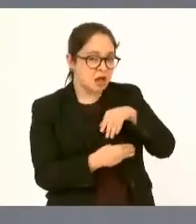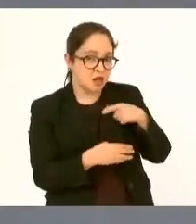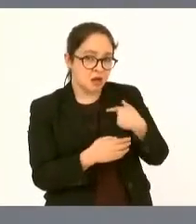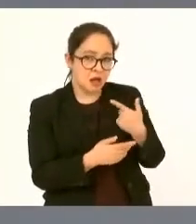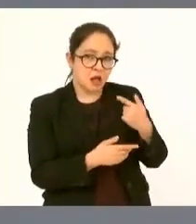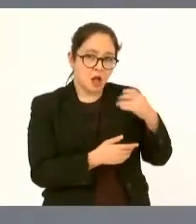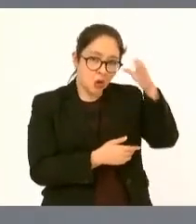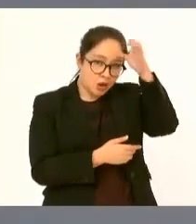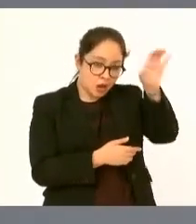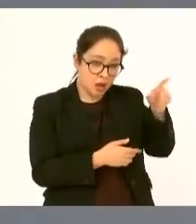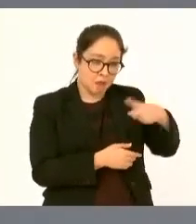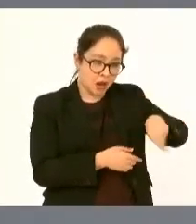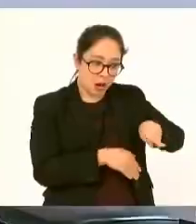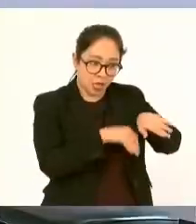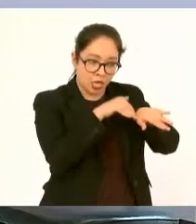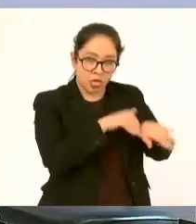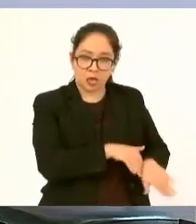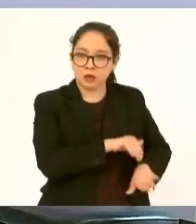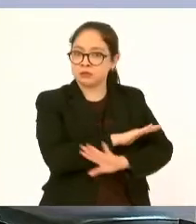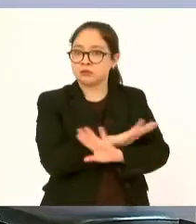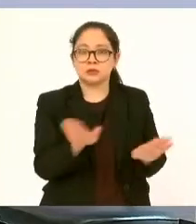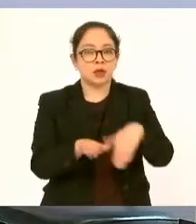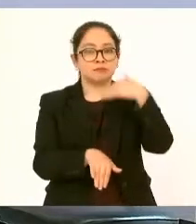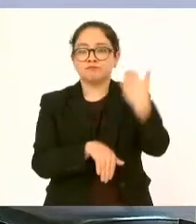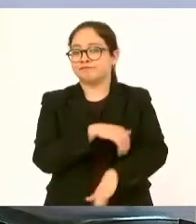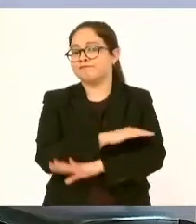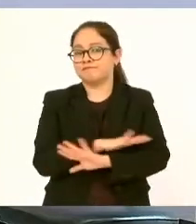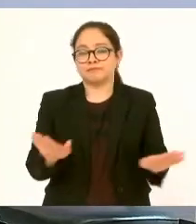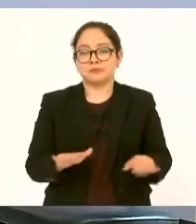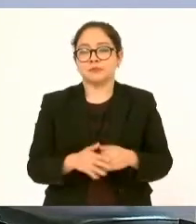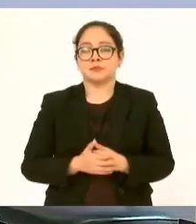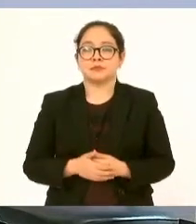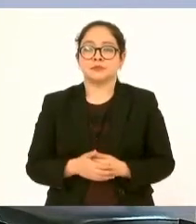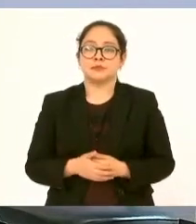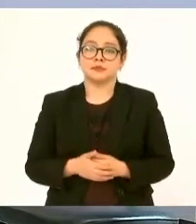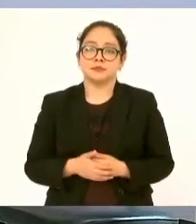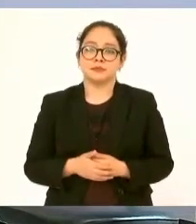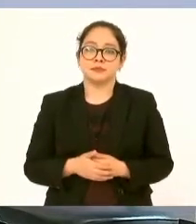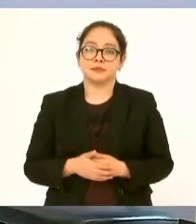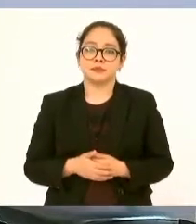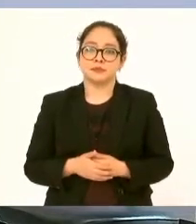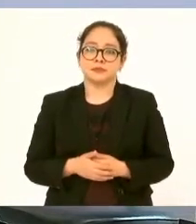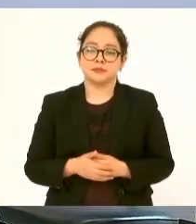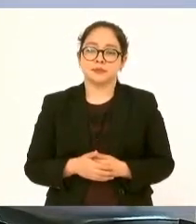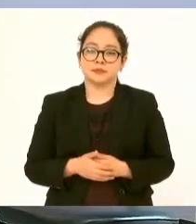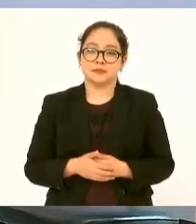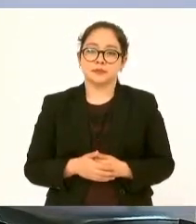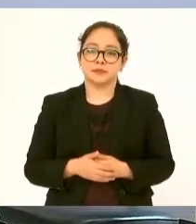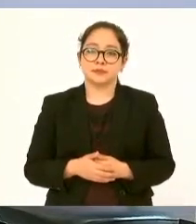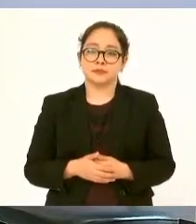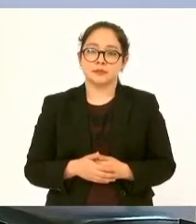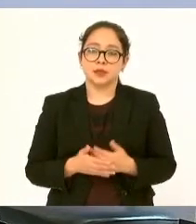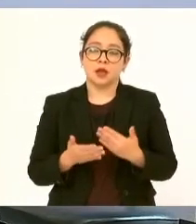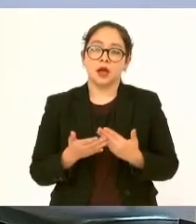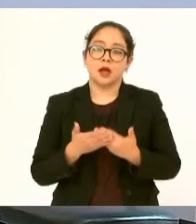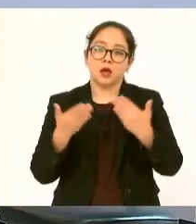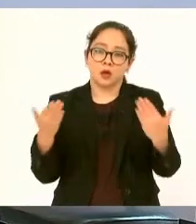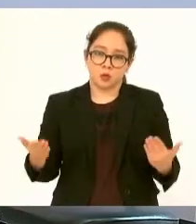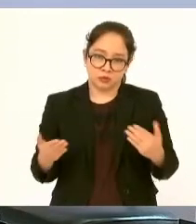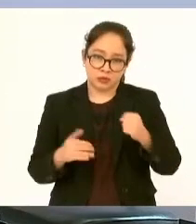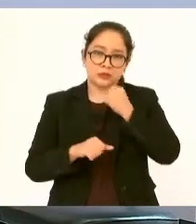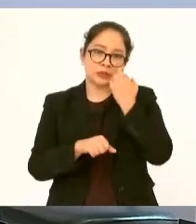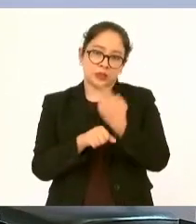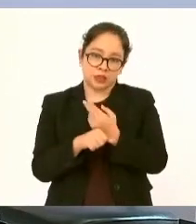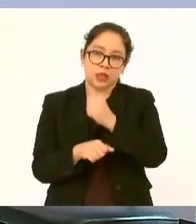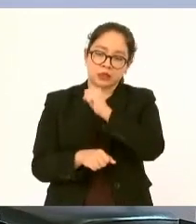organizada ya no es así ahora ya está bien pintada la raya